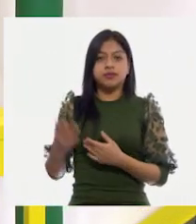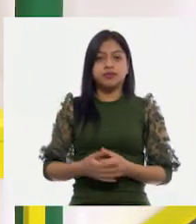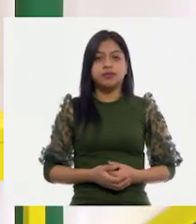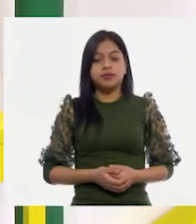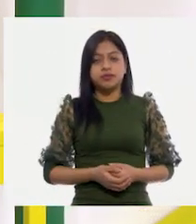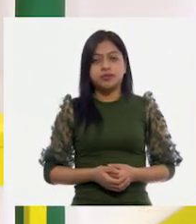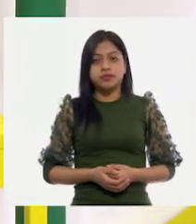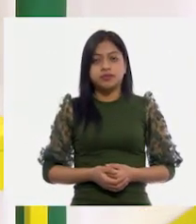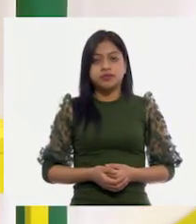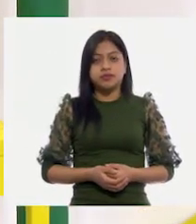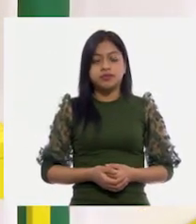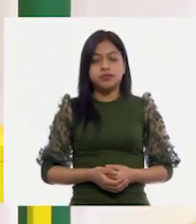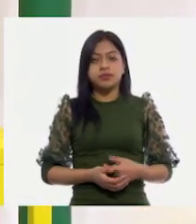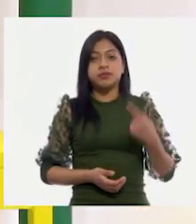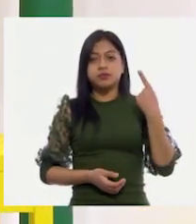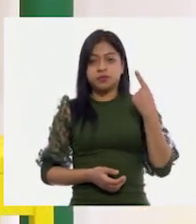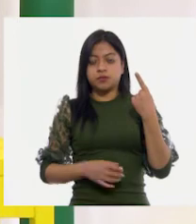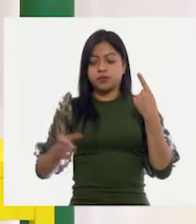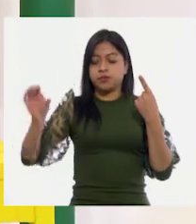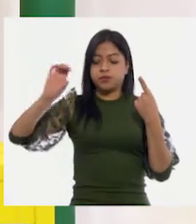¿Te paso el primero?